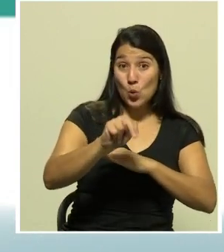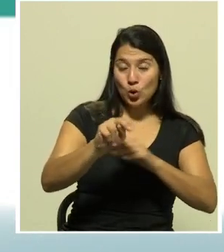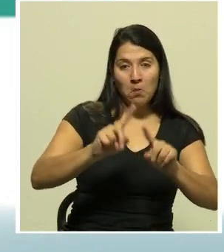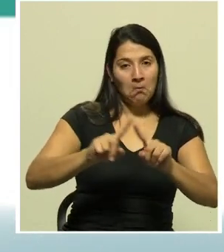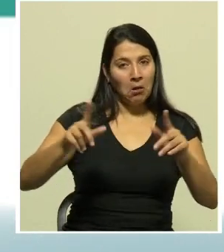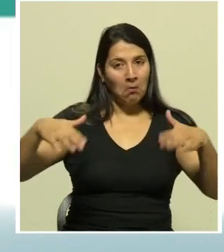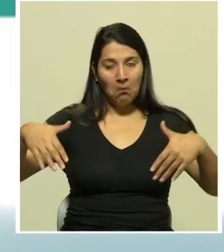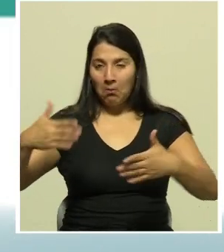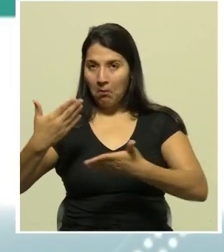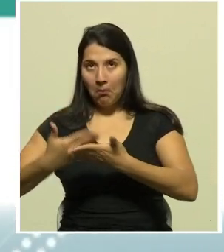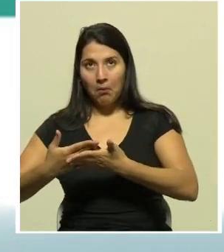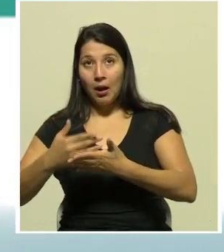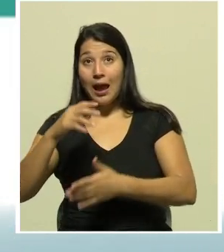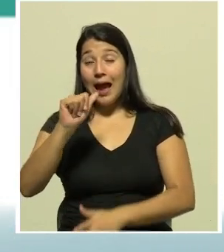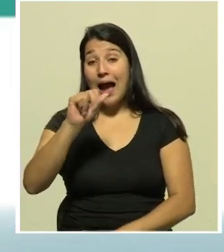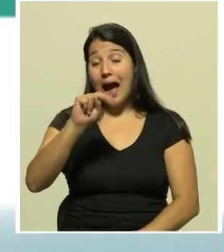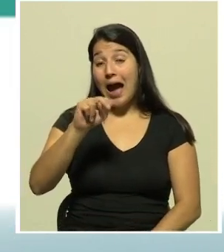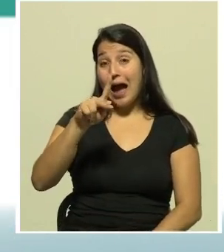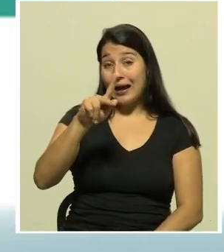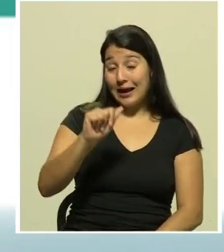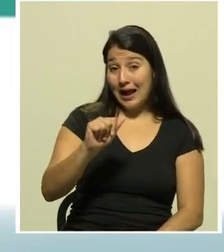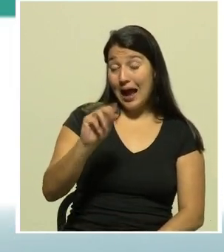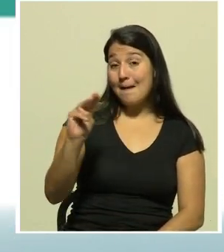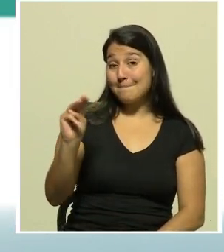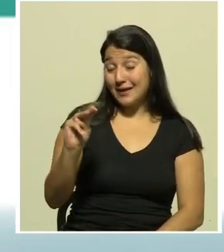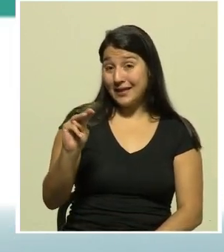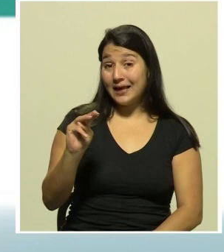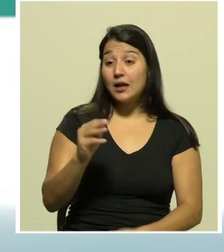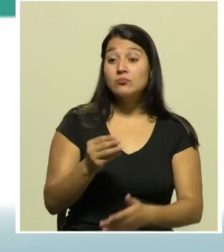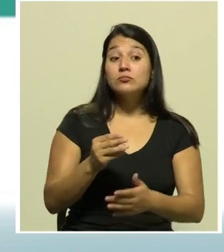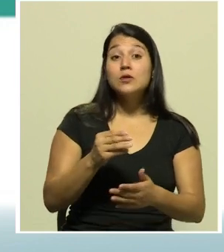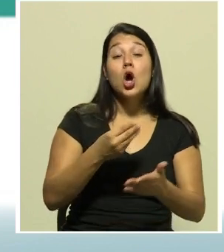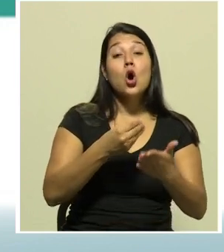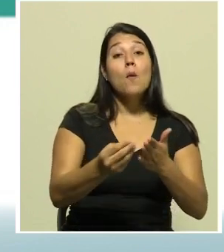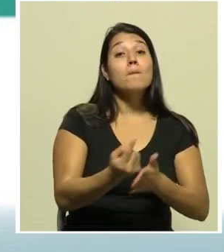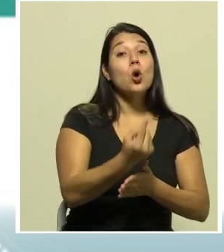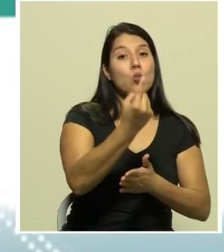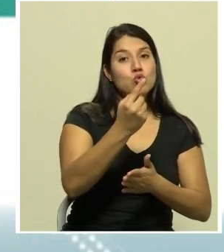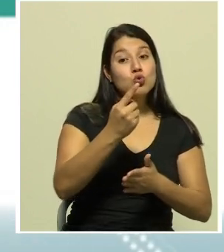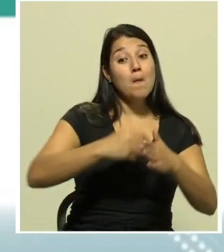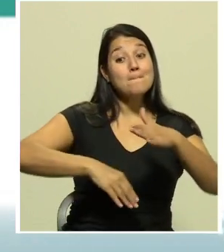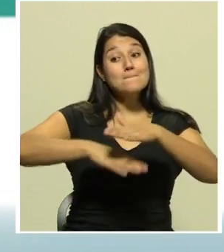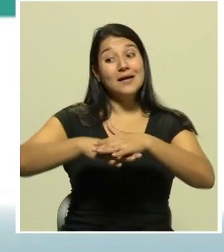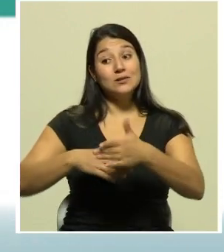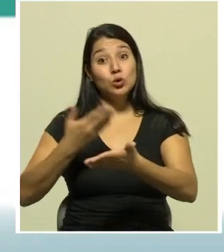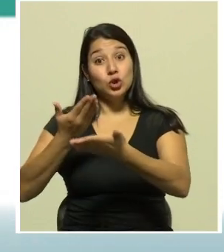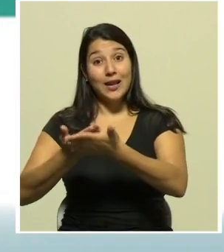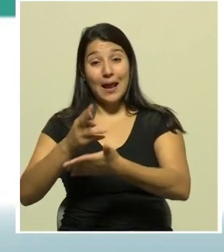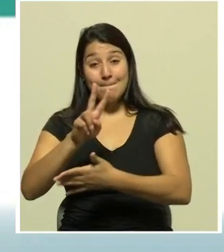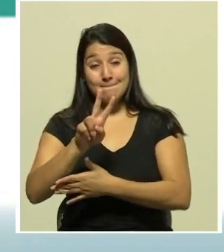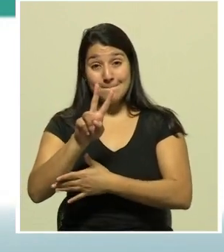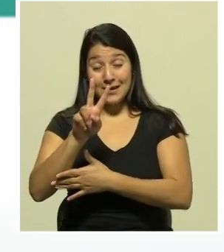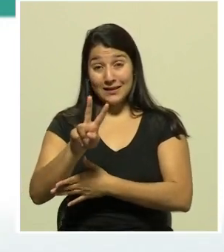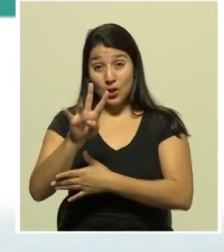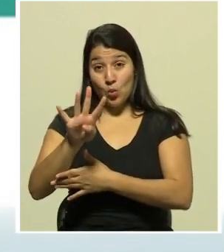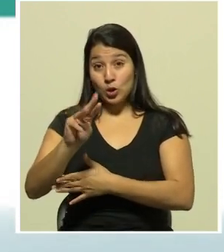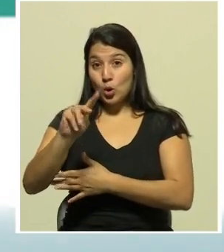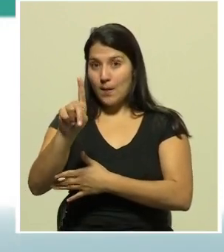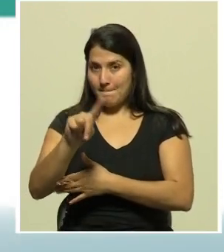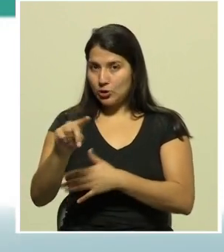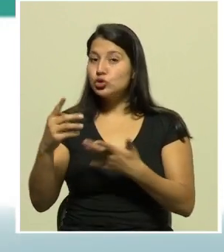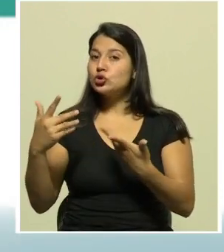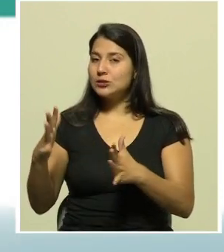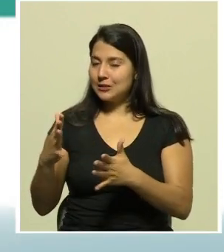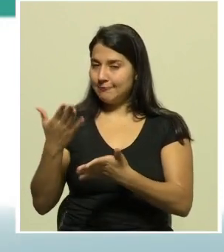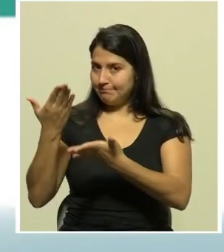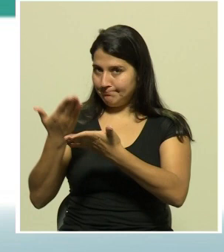a Anca médica SA se le adjudicó 1 que debía entregar al 24 de marzo el mismo ya fue entregado